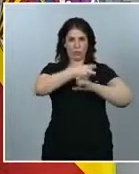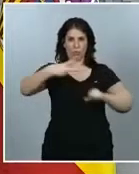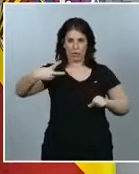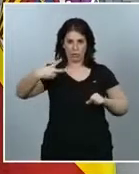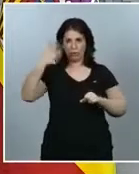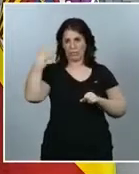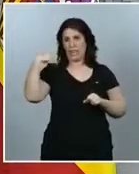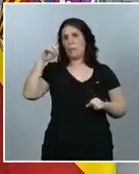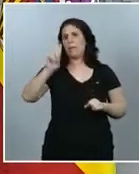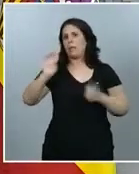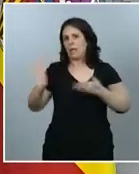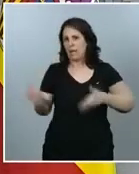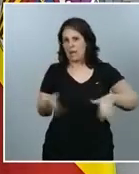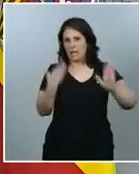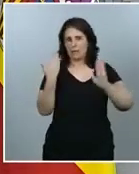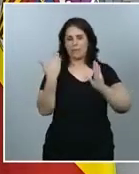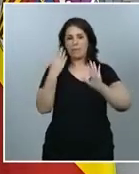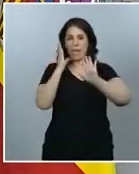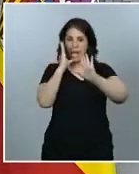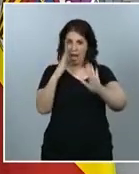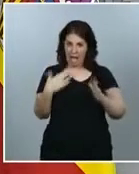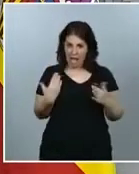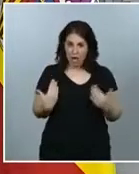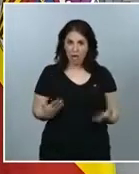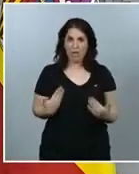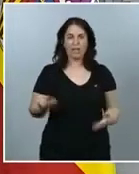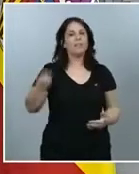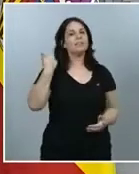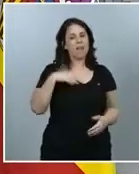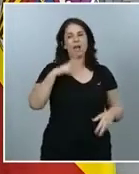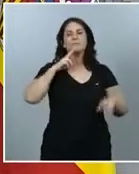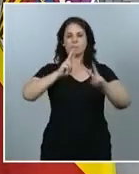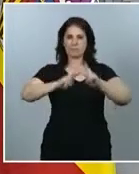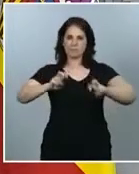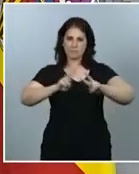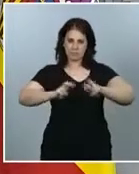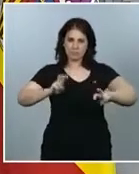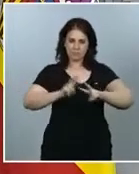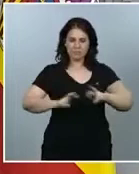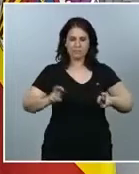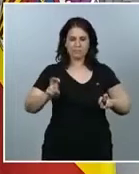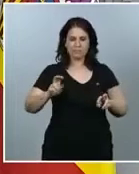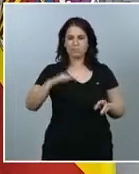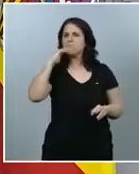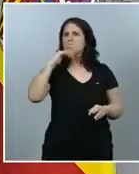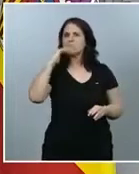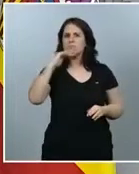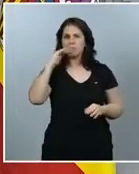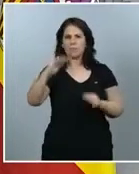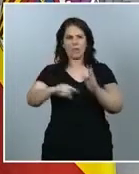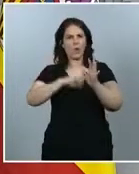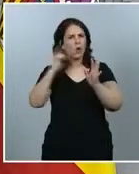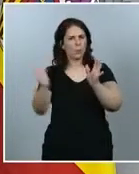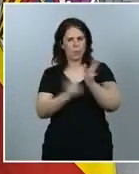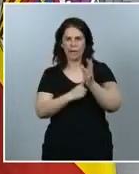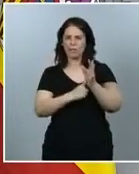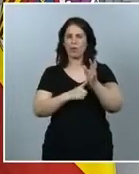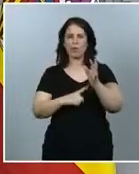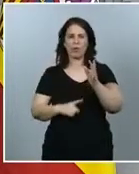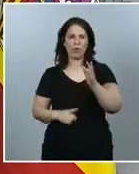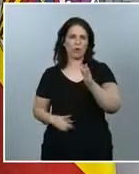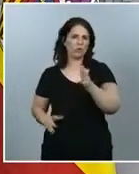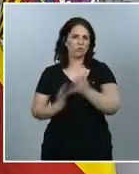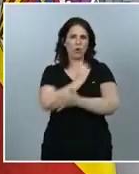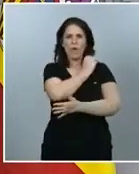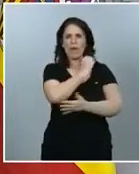en este momento ya hemos podido analizar la práctica totalidad de las muestras